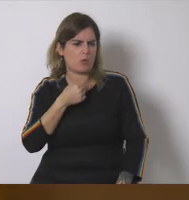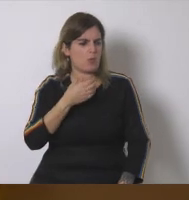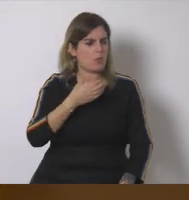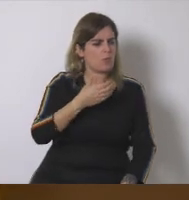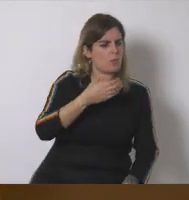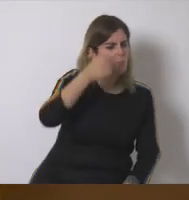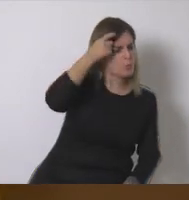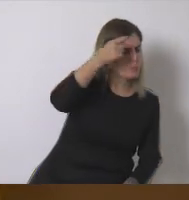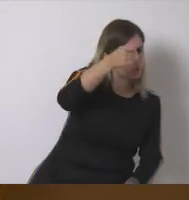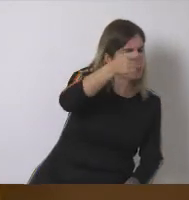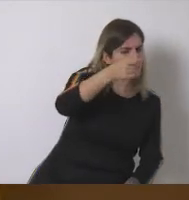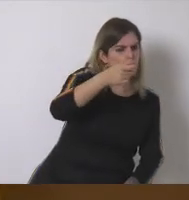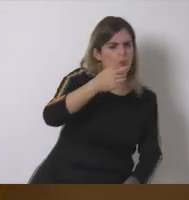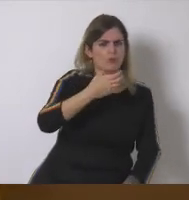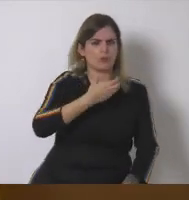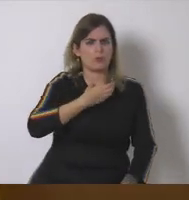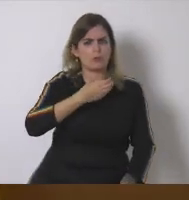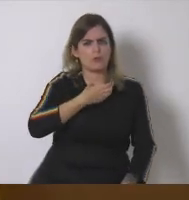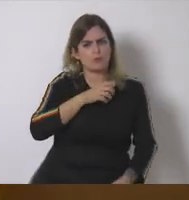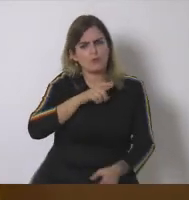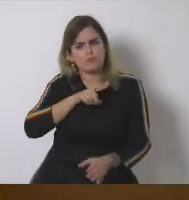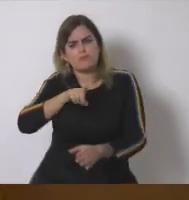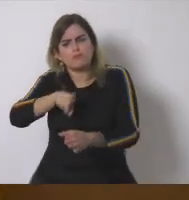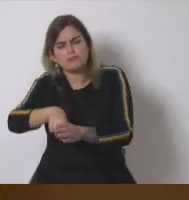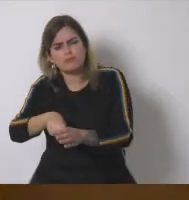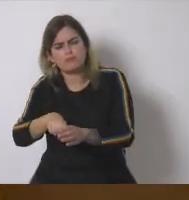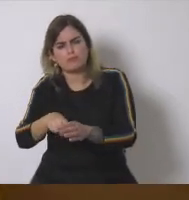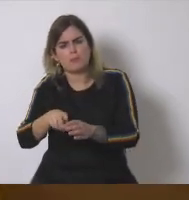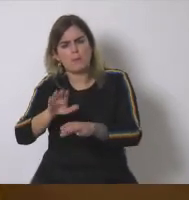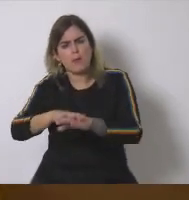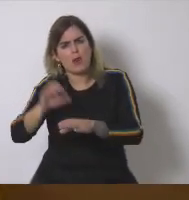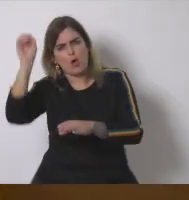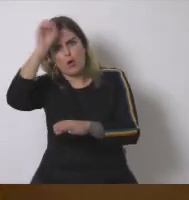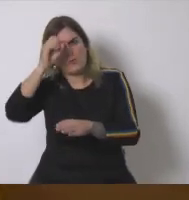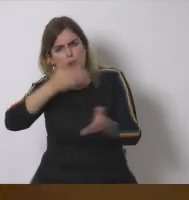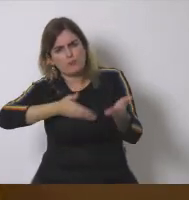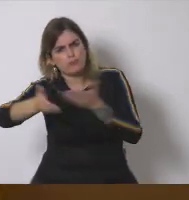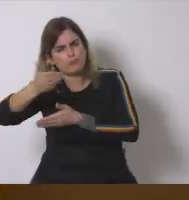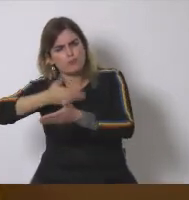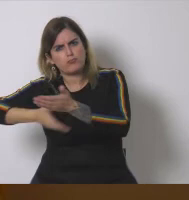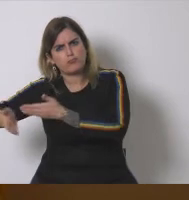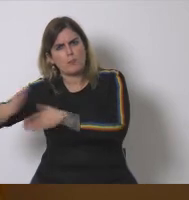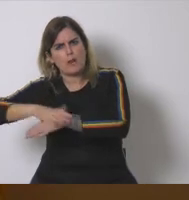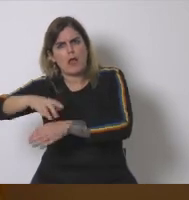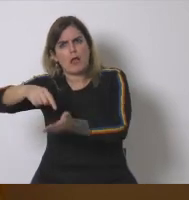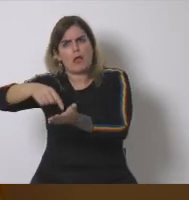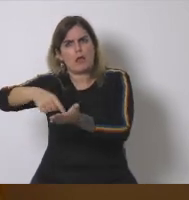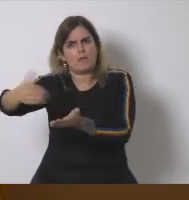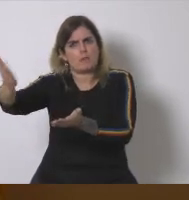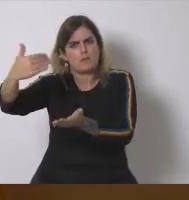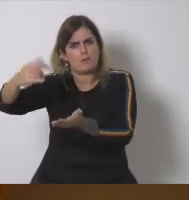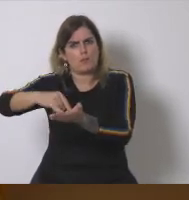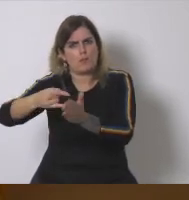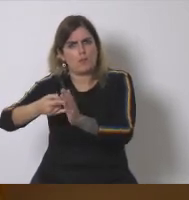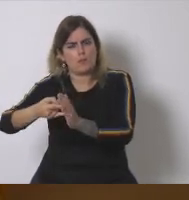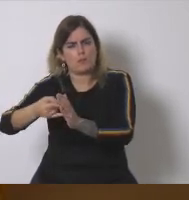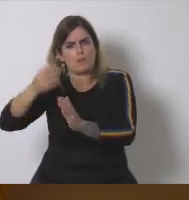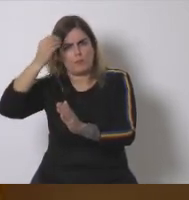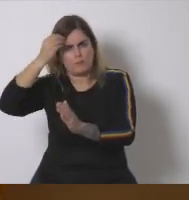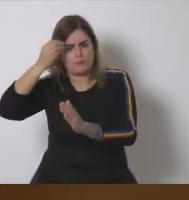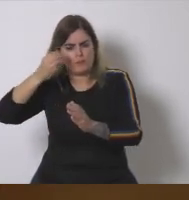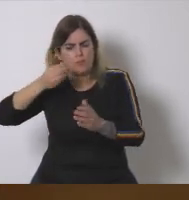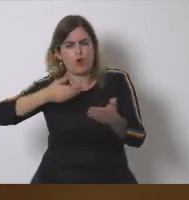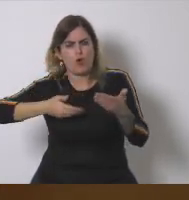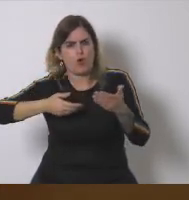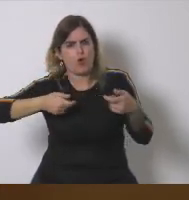de los municipios y los ayuntamientos para dar salida a una parte de esta exigencia sería un